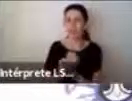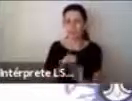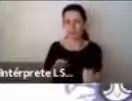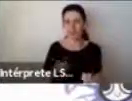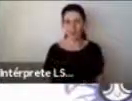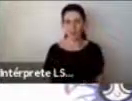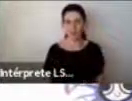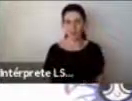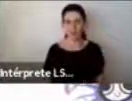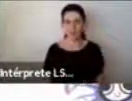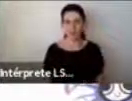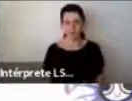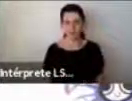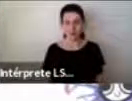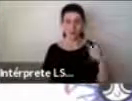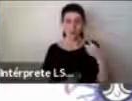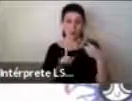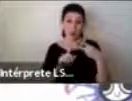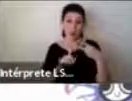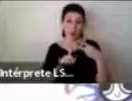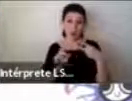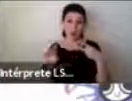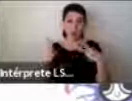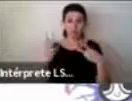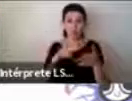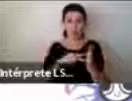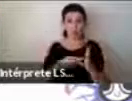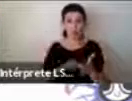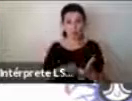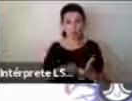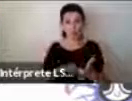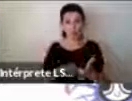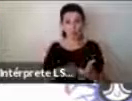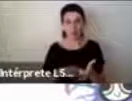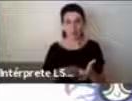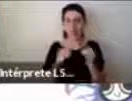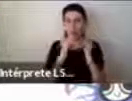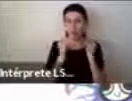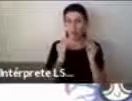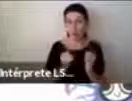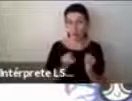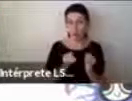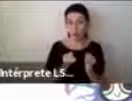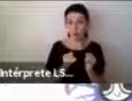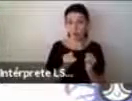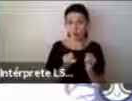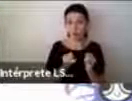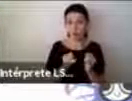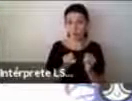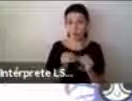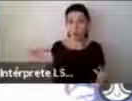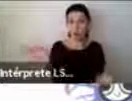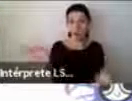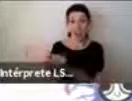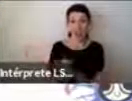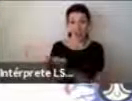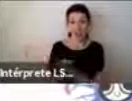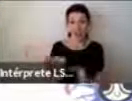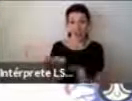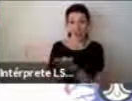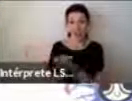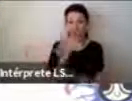un segundo problema, y es que no solamente la forma en la que tratamos de explicar las cosas es compleja,